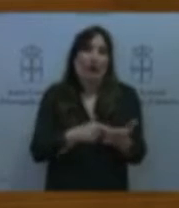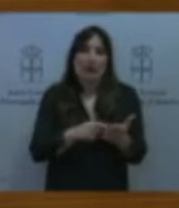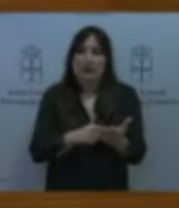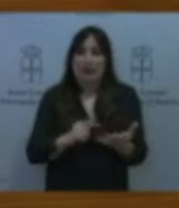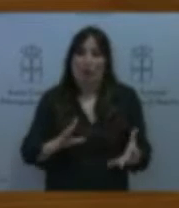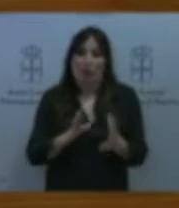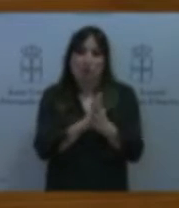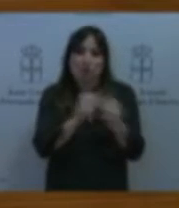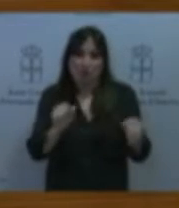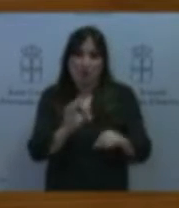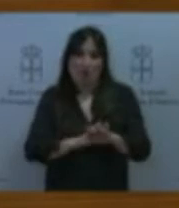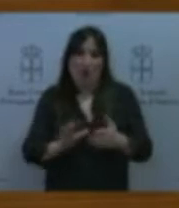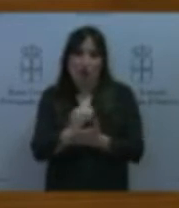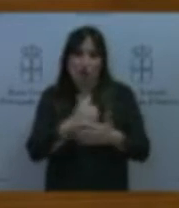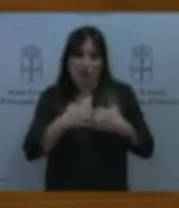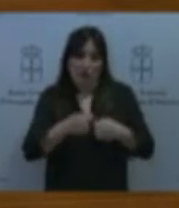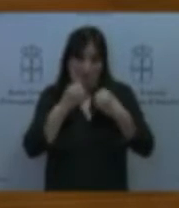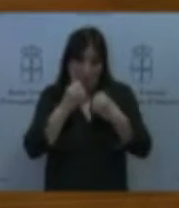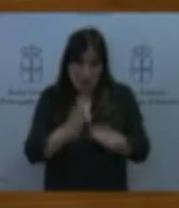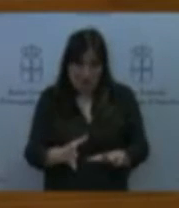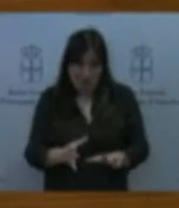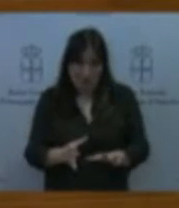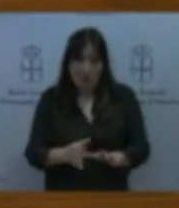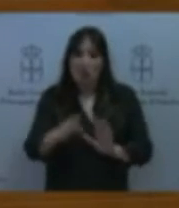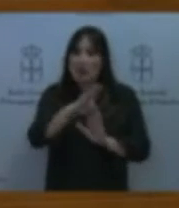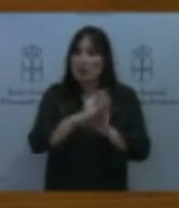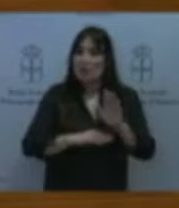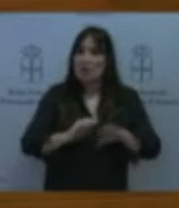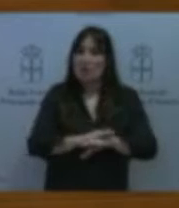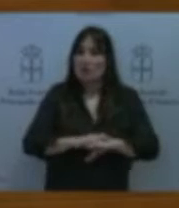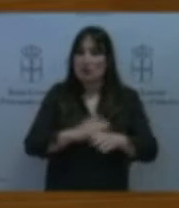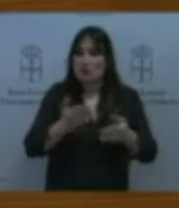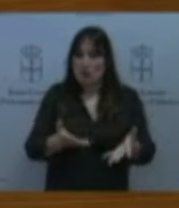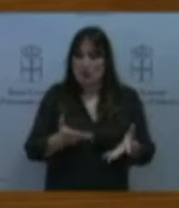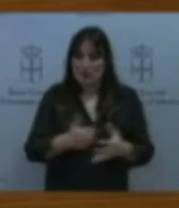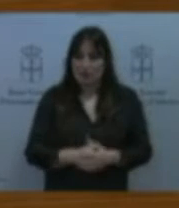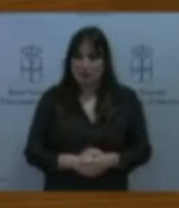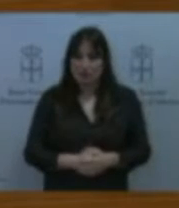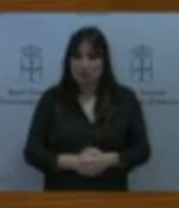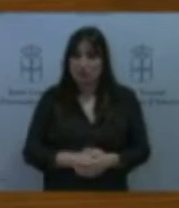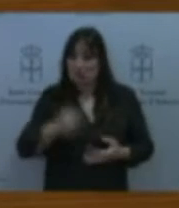me referiré a los principios básicos. Asegurar la accesibilidad universal,